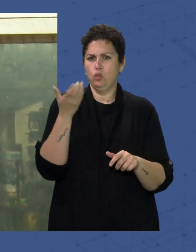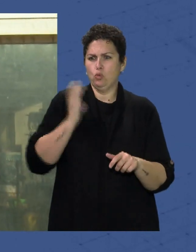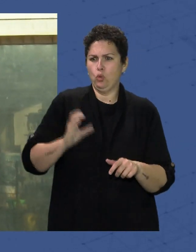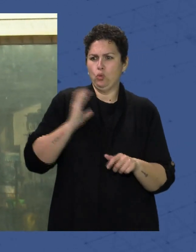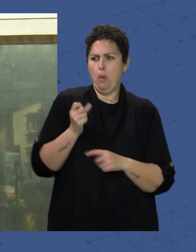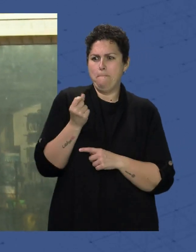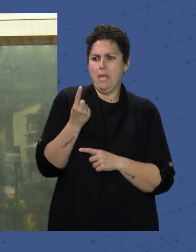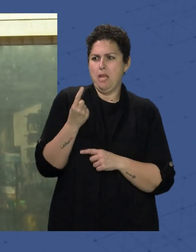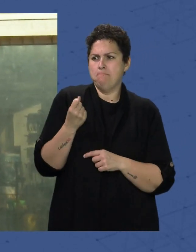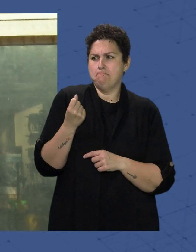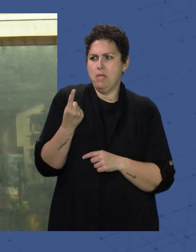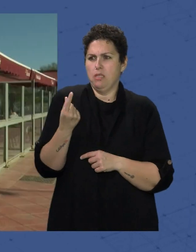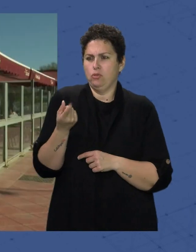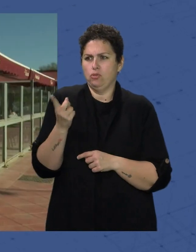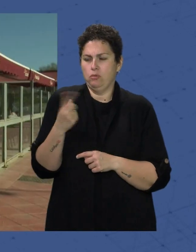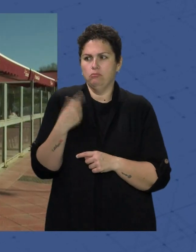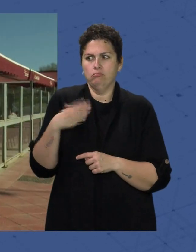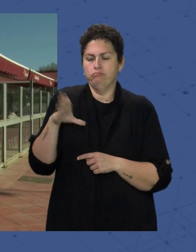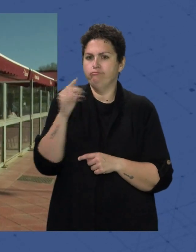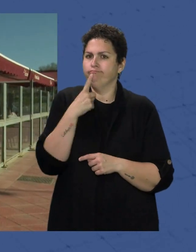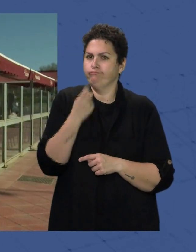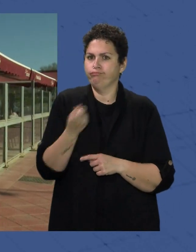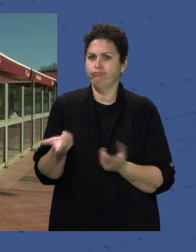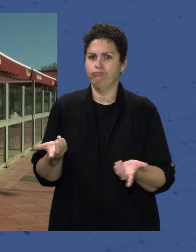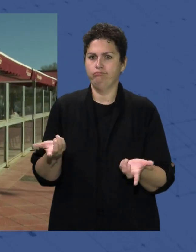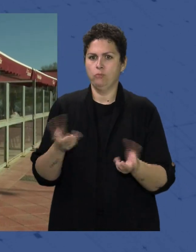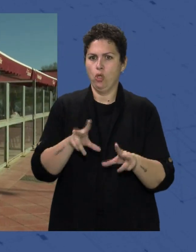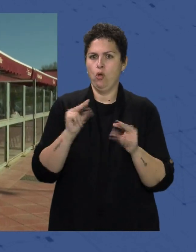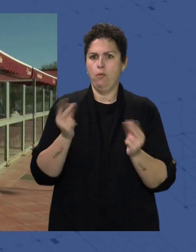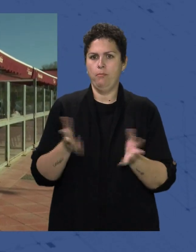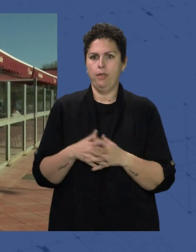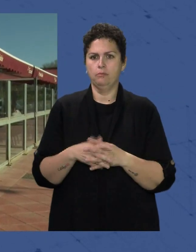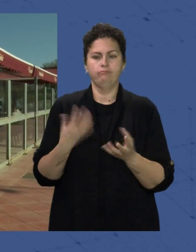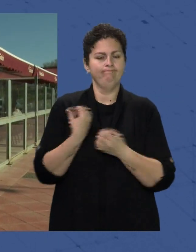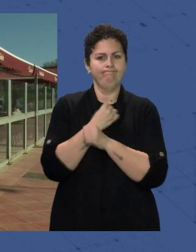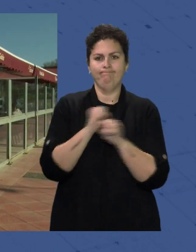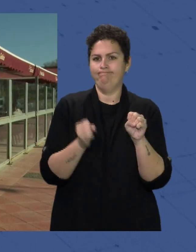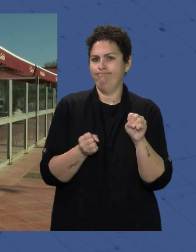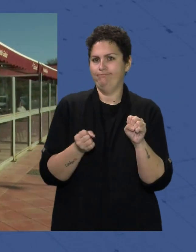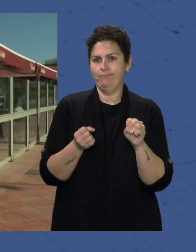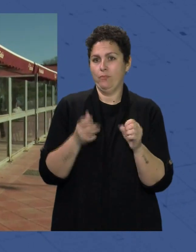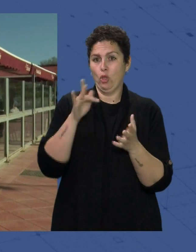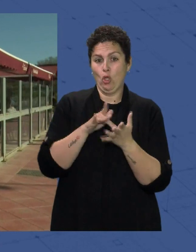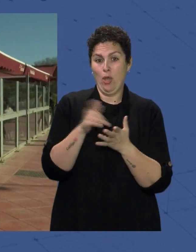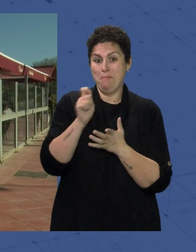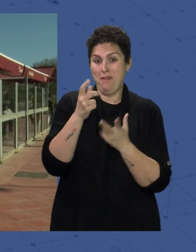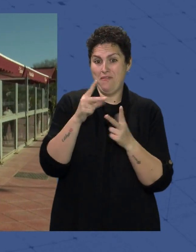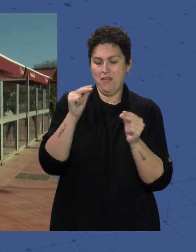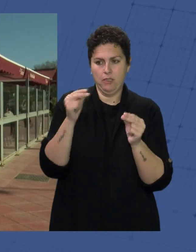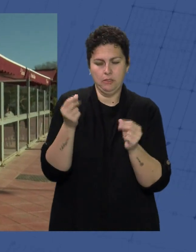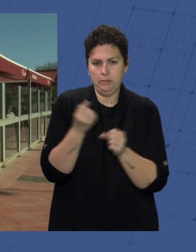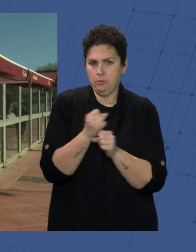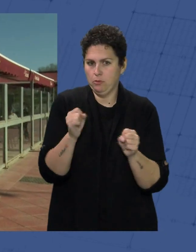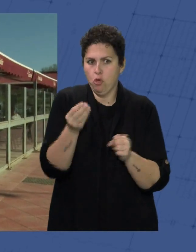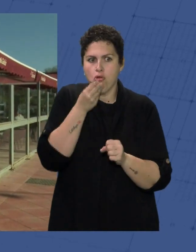Pues la verdad Que es incomprensible Es que no No es posible salir Al final de mes Comer tenemos que comer